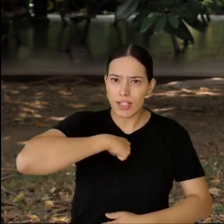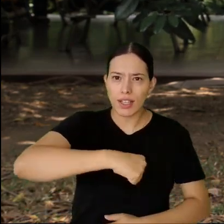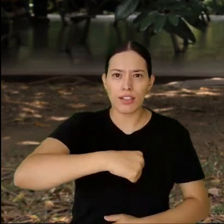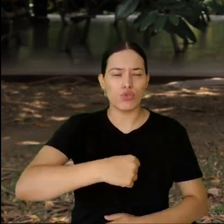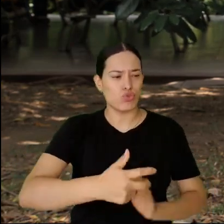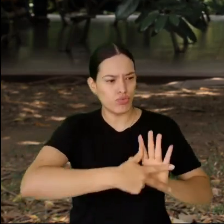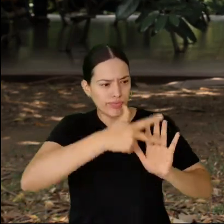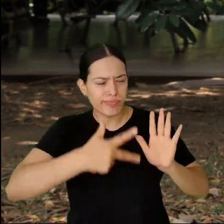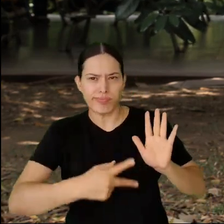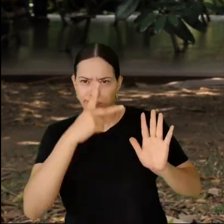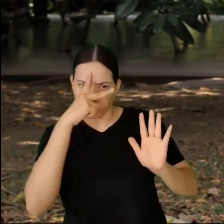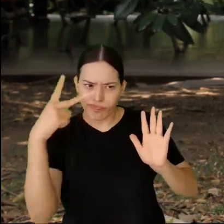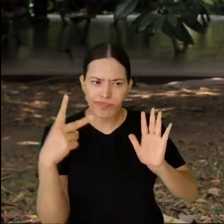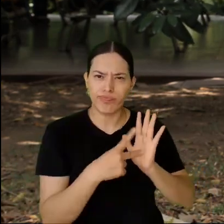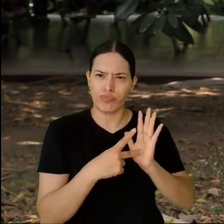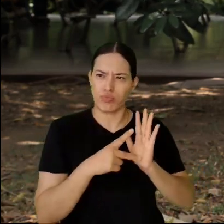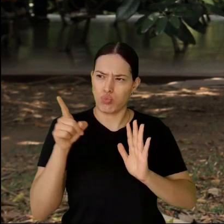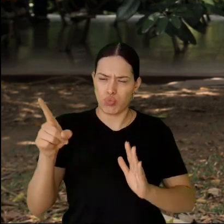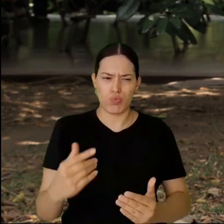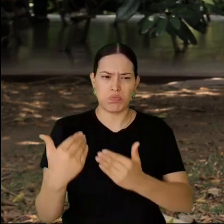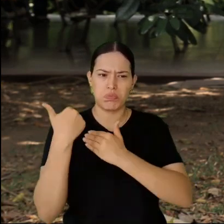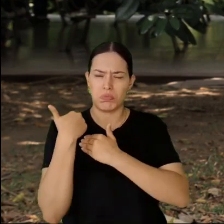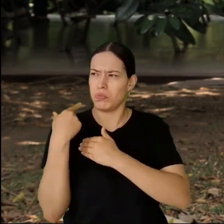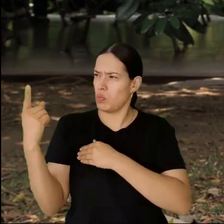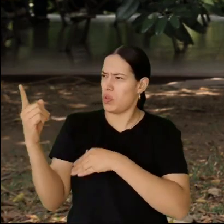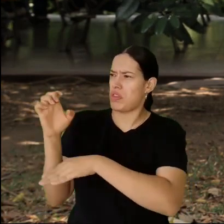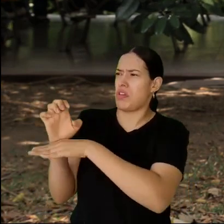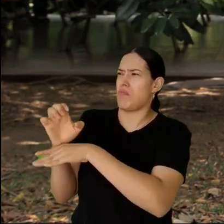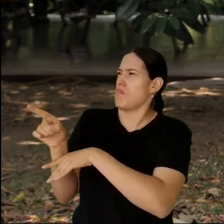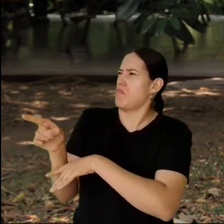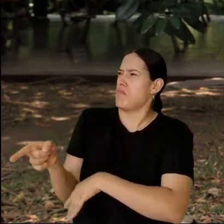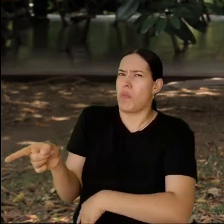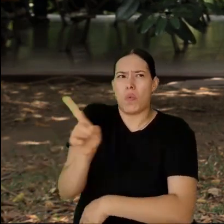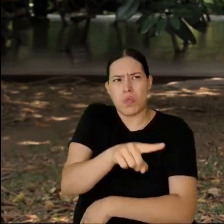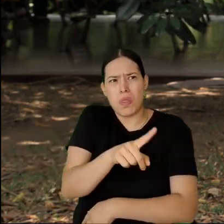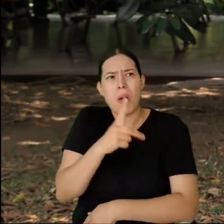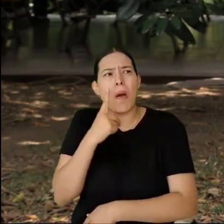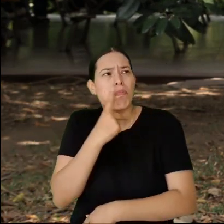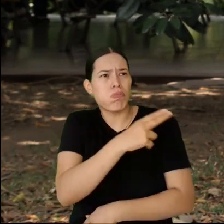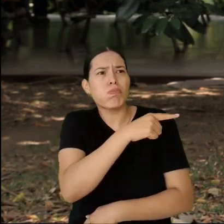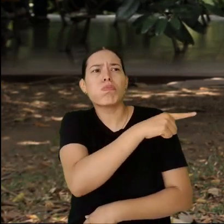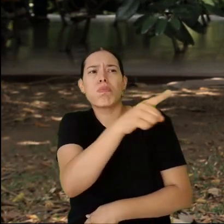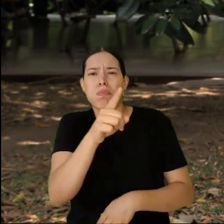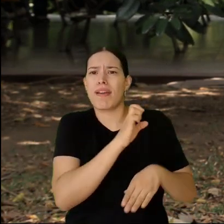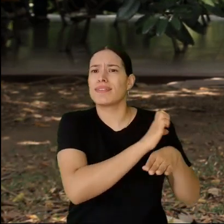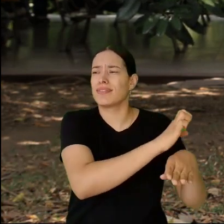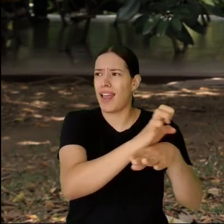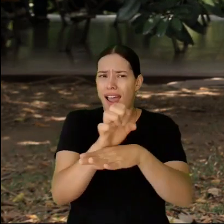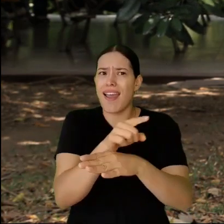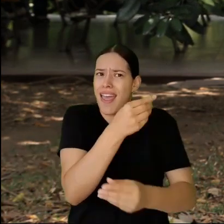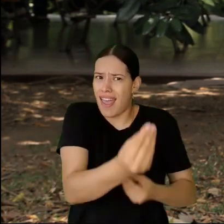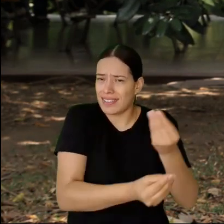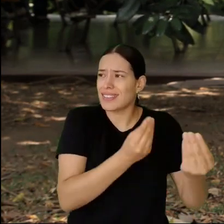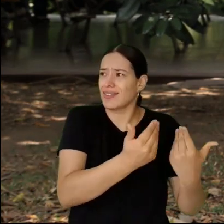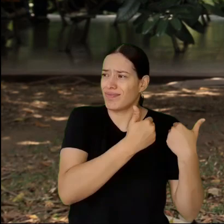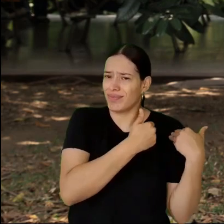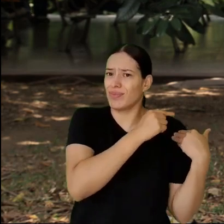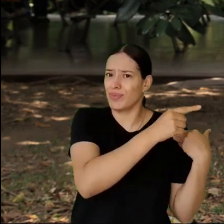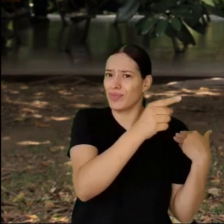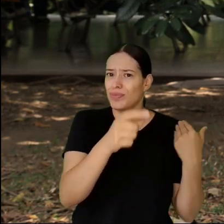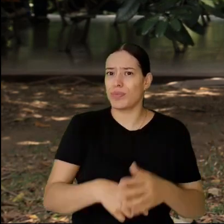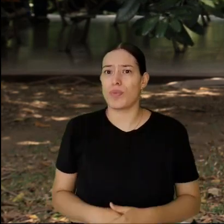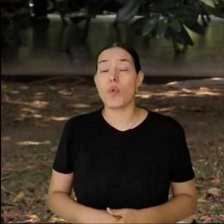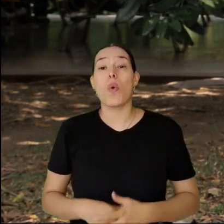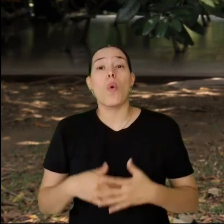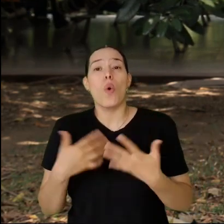realmente hay otras instituciones que pueden cumplir perfectamente esas funciones, igual que las funciones de investigación disciplinaria, que por